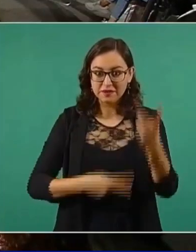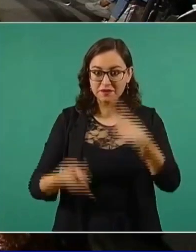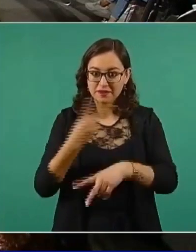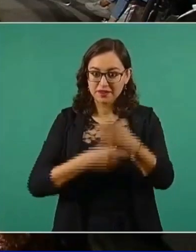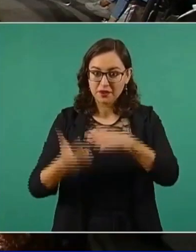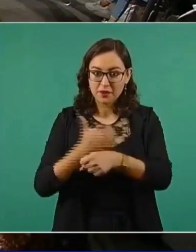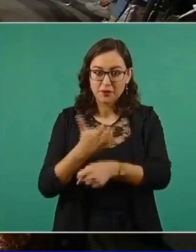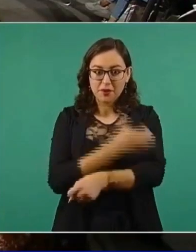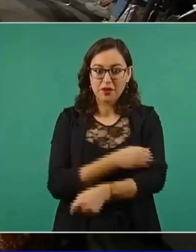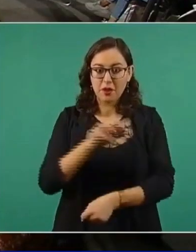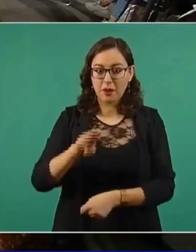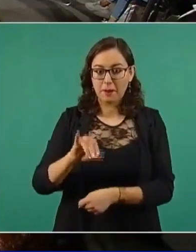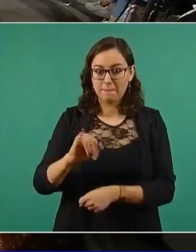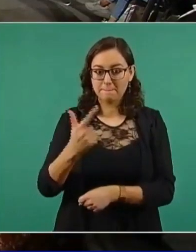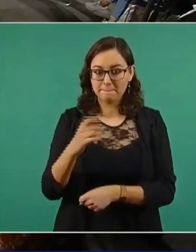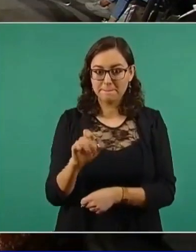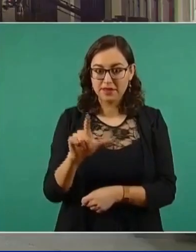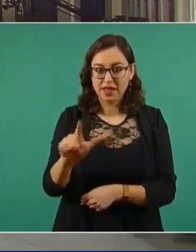regreso.